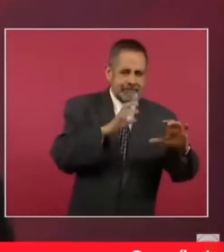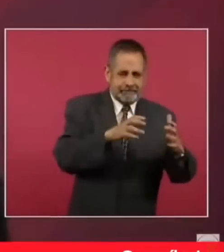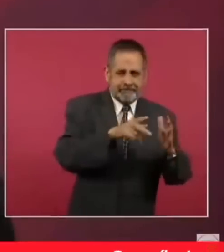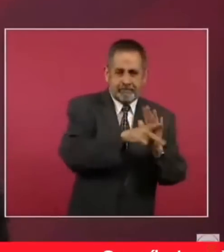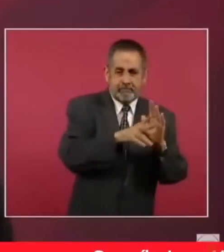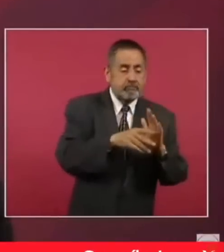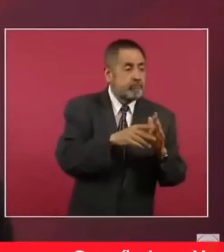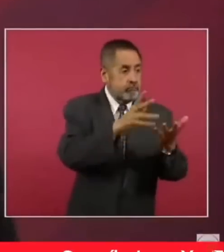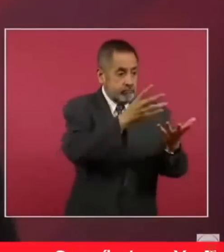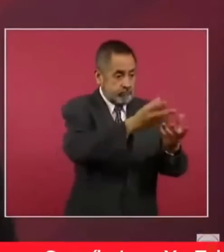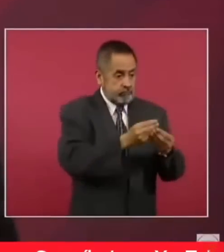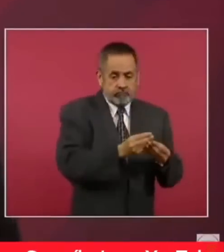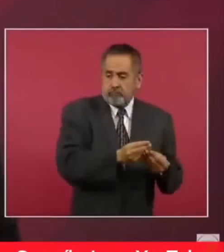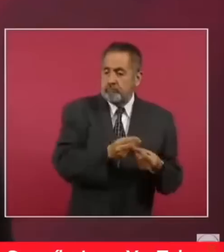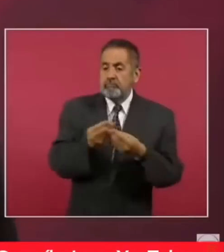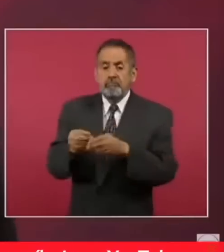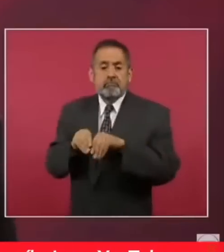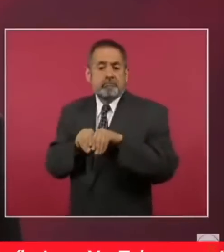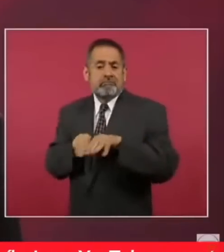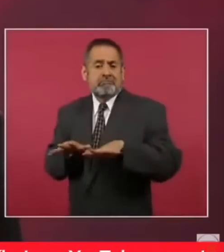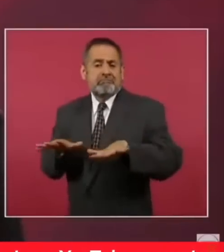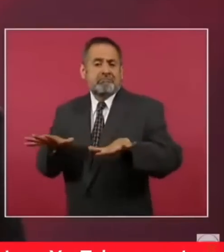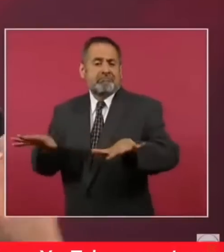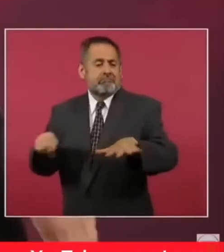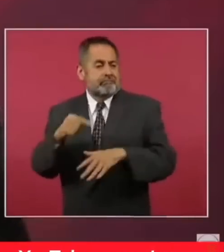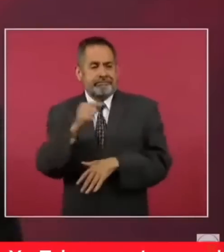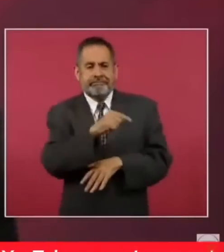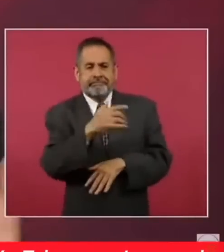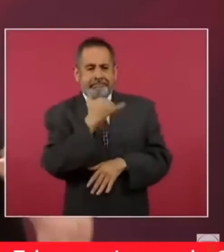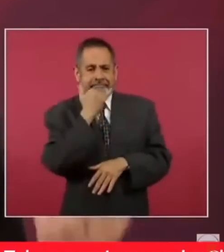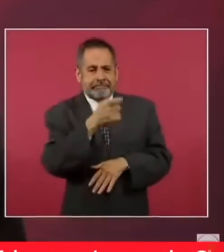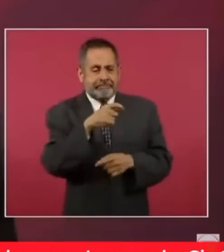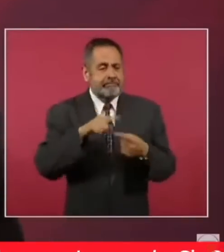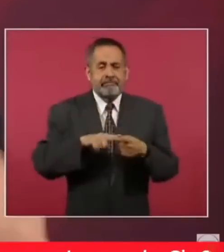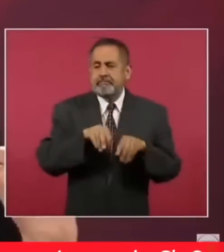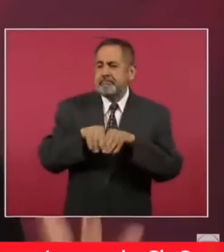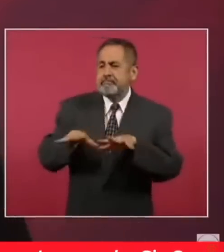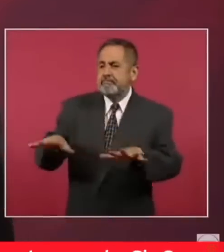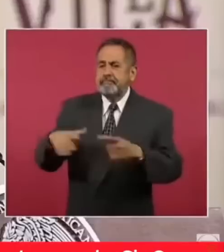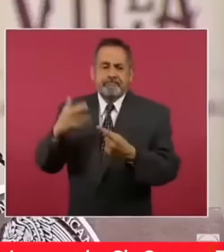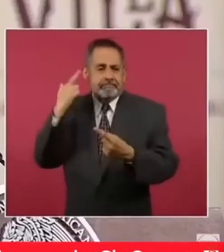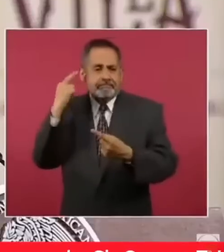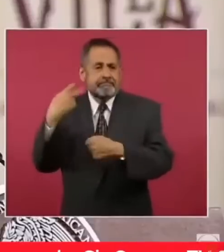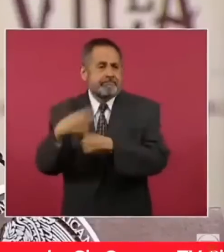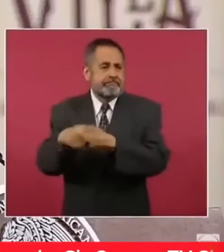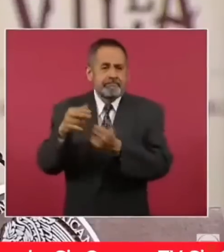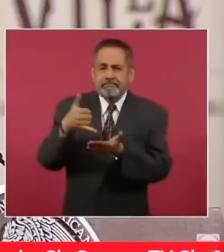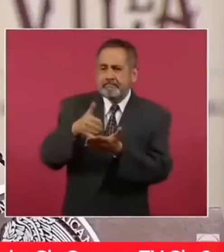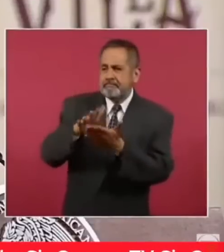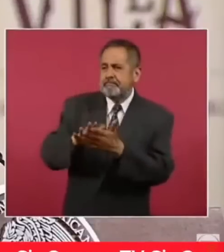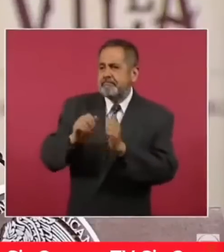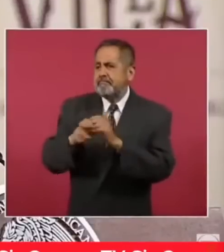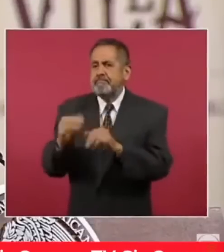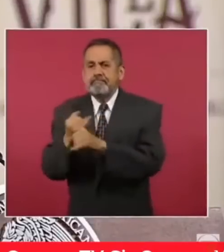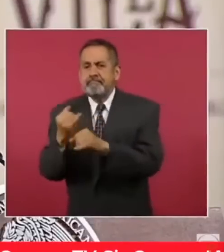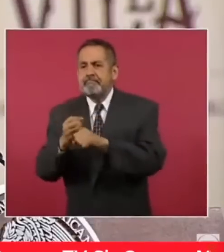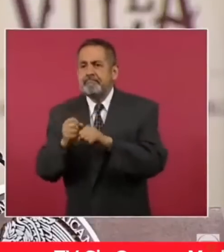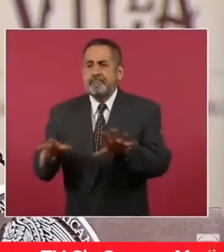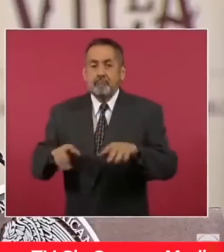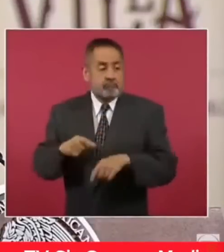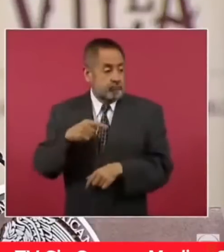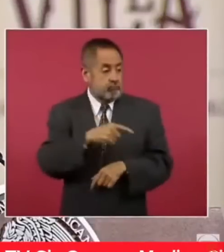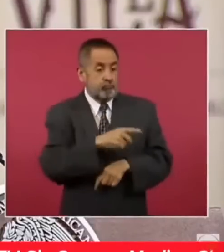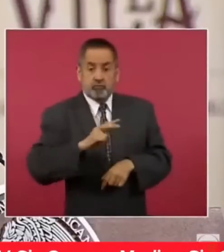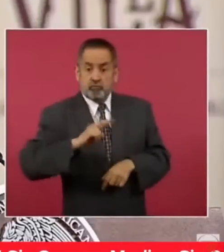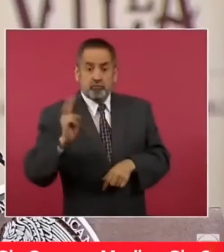materiales que después se diseminan en otros medios, radio, televisión, prensa escrita y redes sociales como si